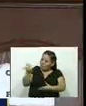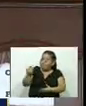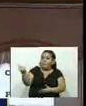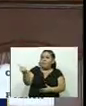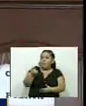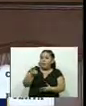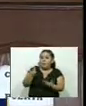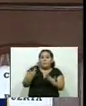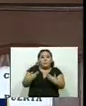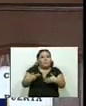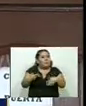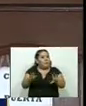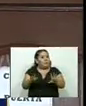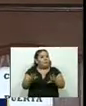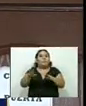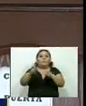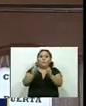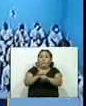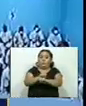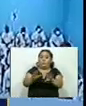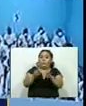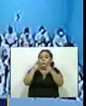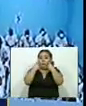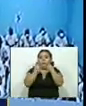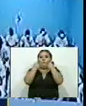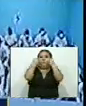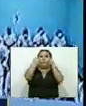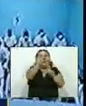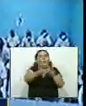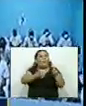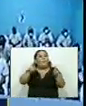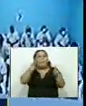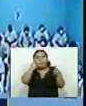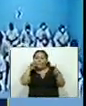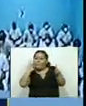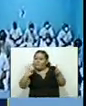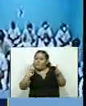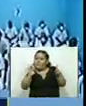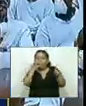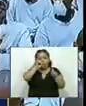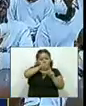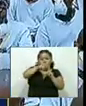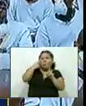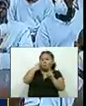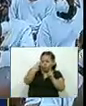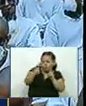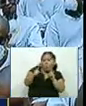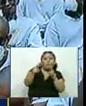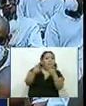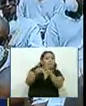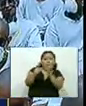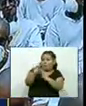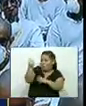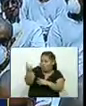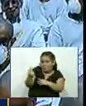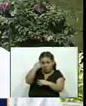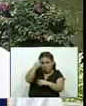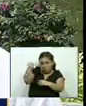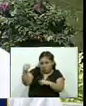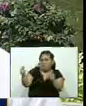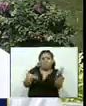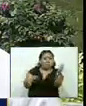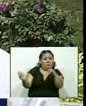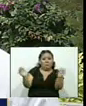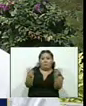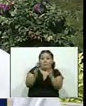Este caso salió a la luz luego que el testigo criteriado conclave, Noé, revelara que varios políticos se reunieron con estructuras criminales.